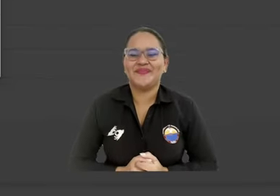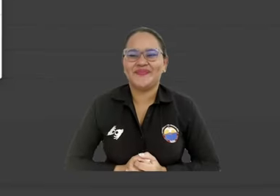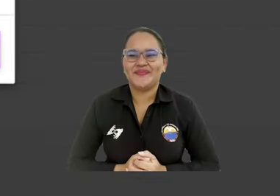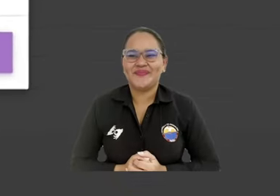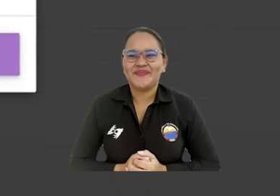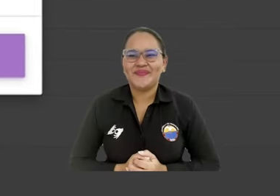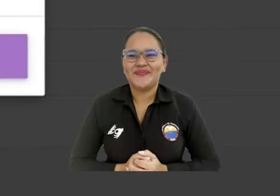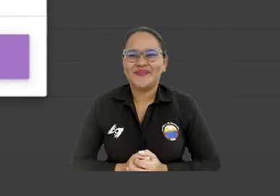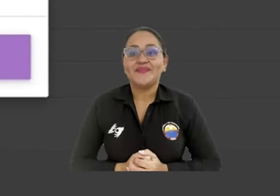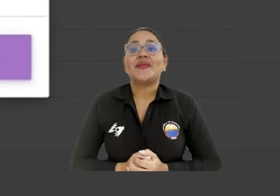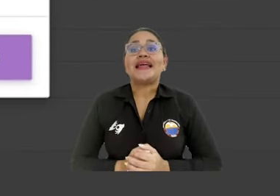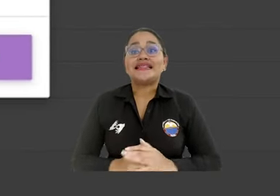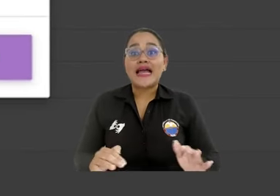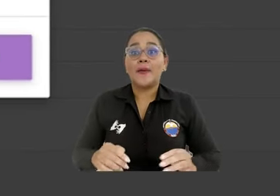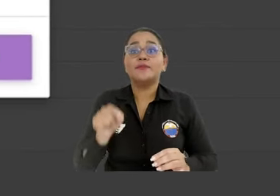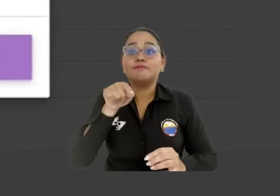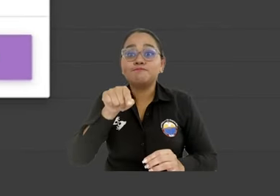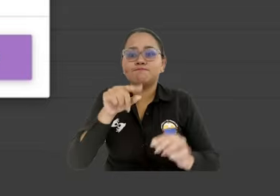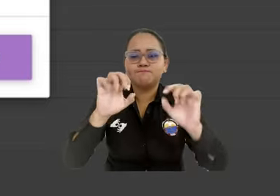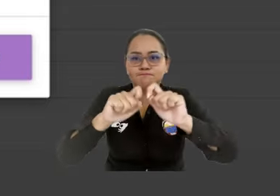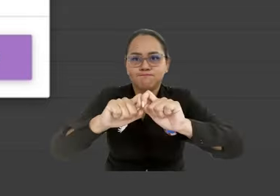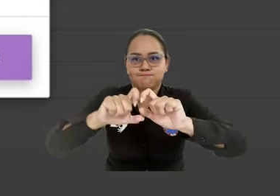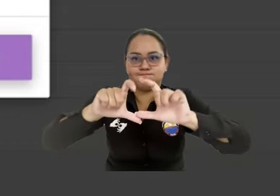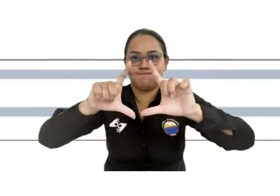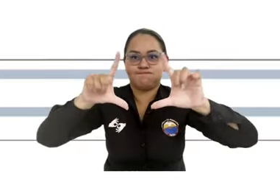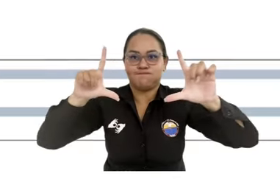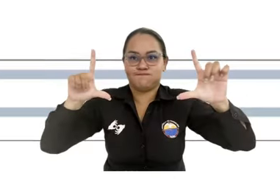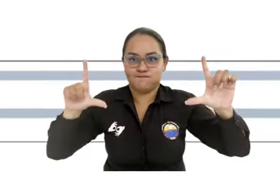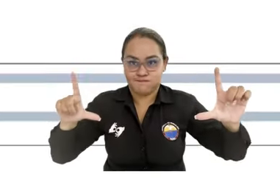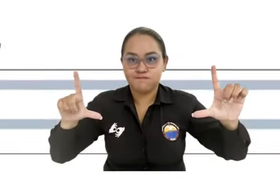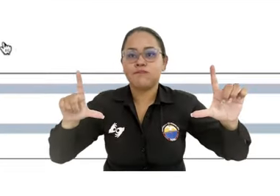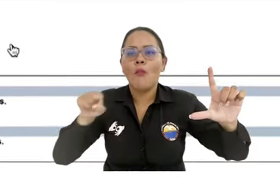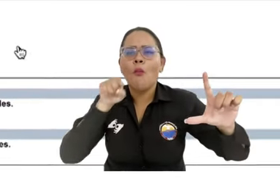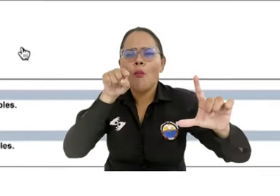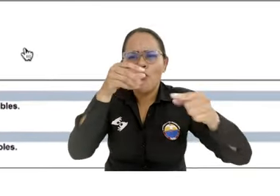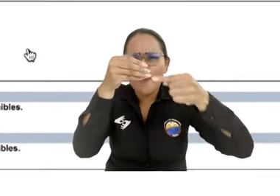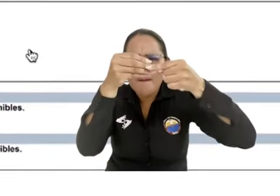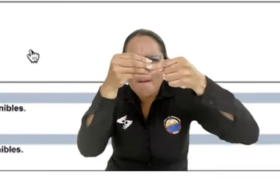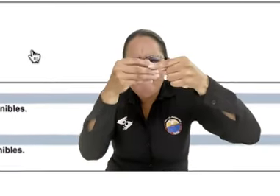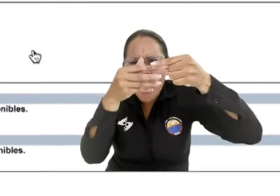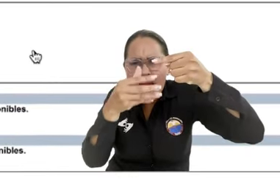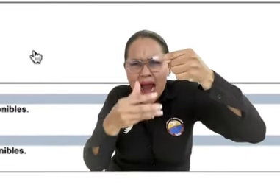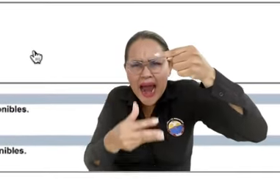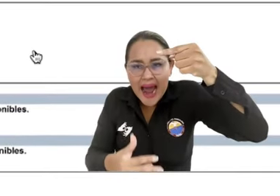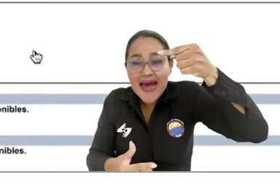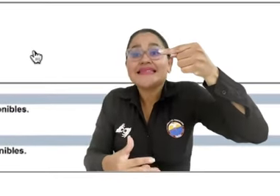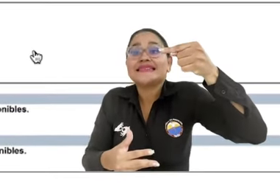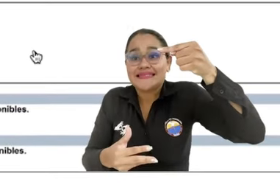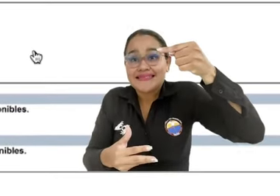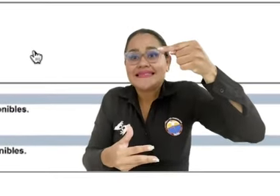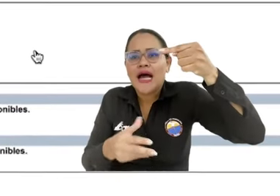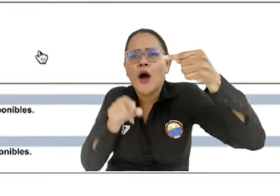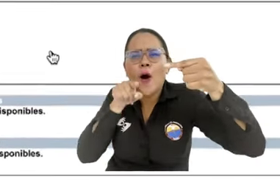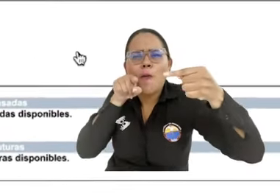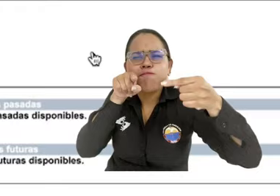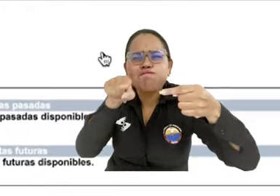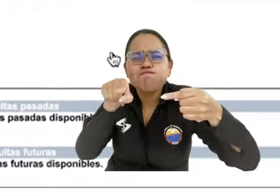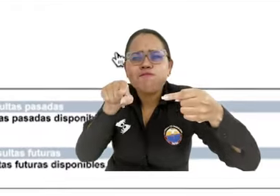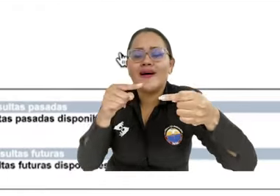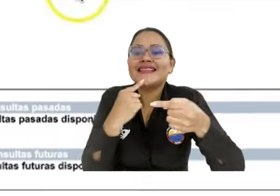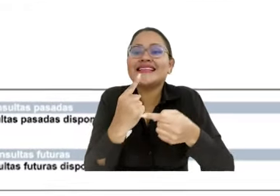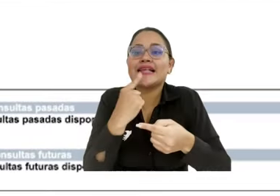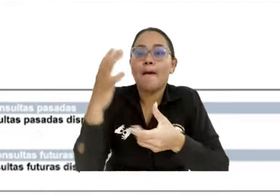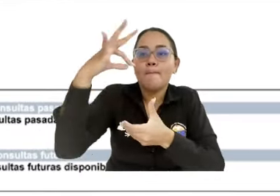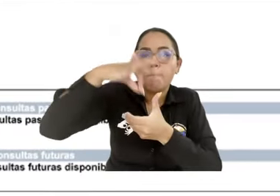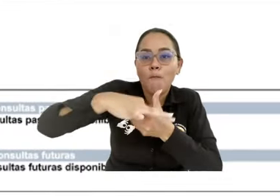La plataforma te dará un mensaje de bienvenida de usuario y se desplegará un listado de eventos activos en el sistema Solo podrás participar